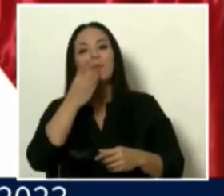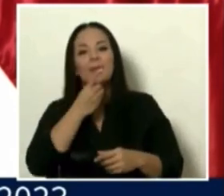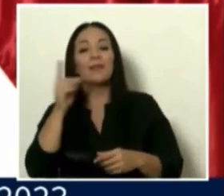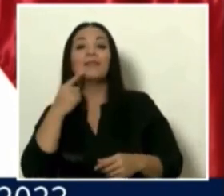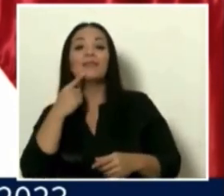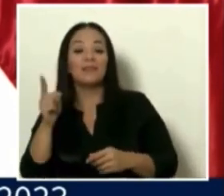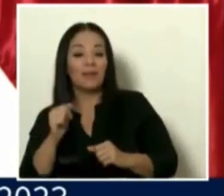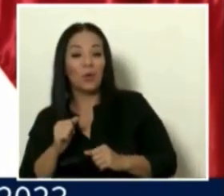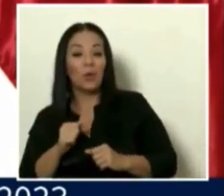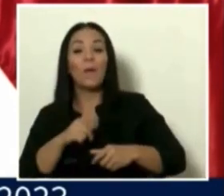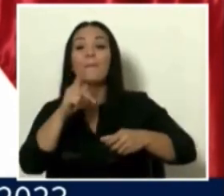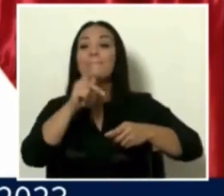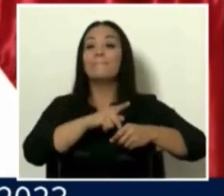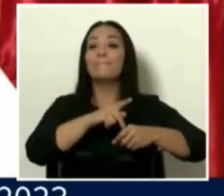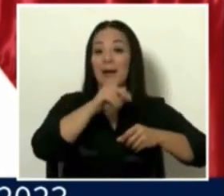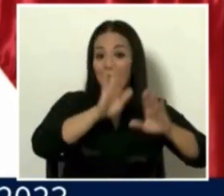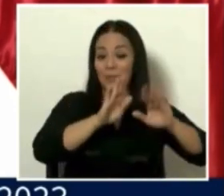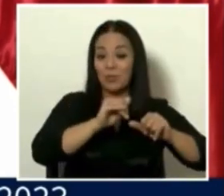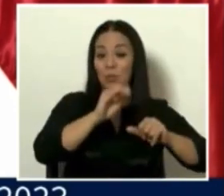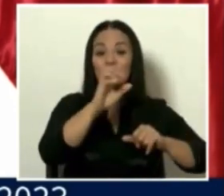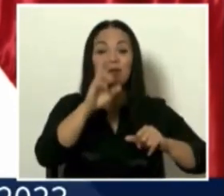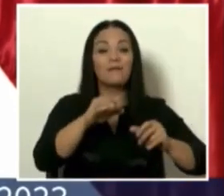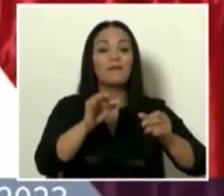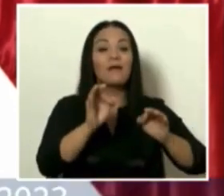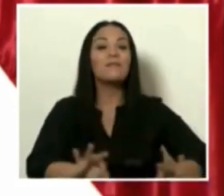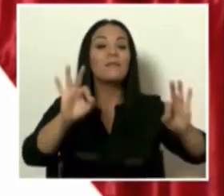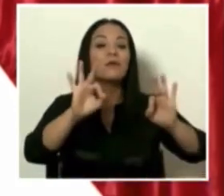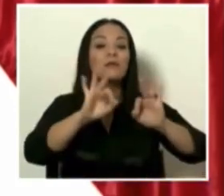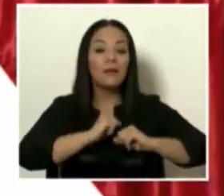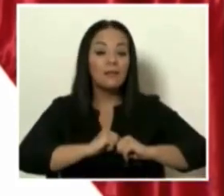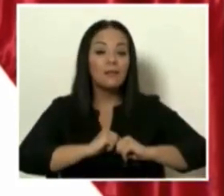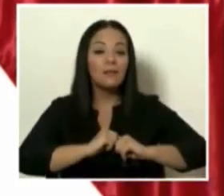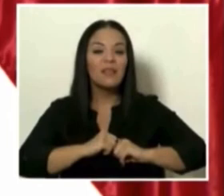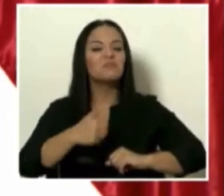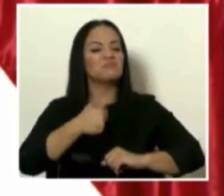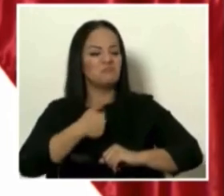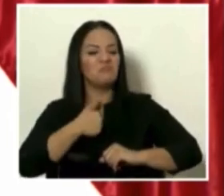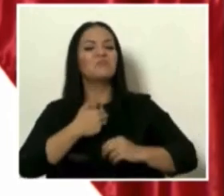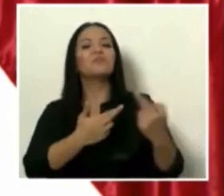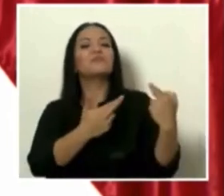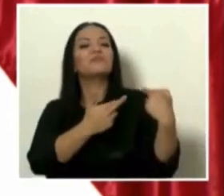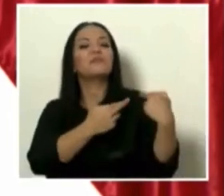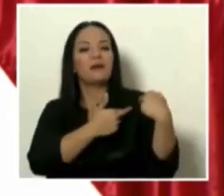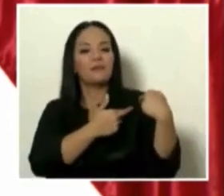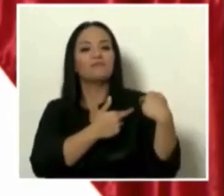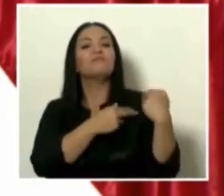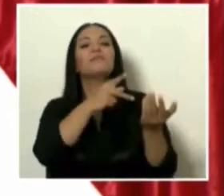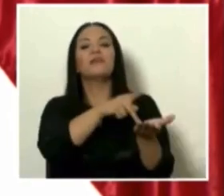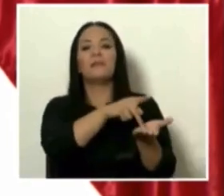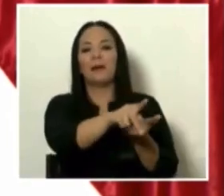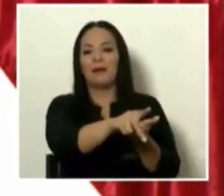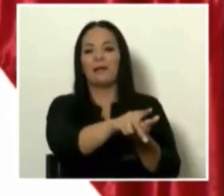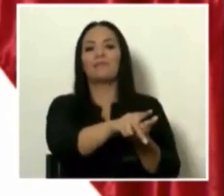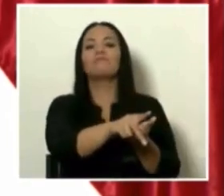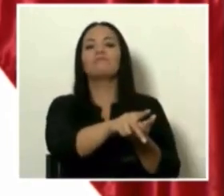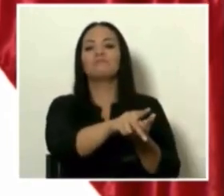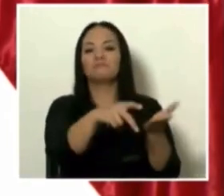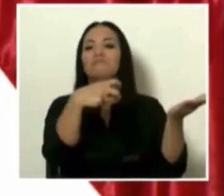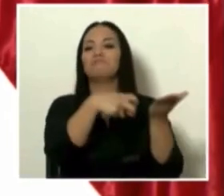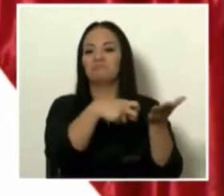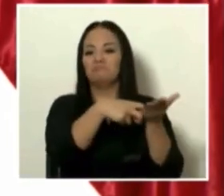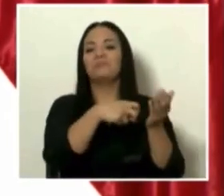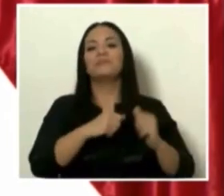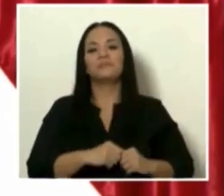participación de Costa Rica es tan importante que nosotros nos hacemos cargo del costo y así voy a viajar